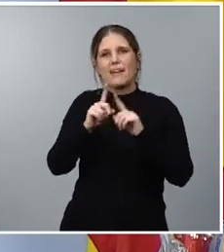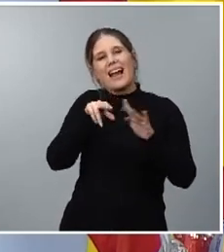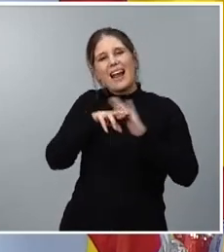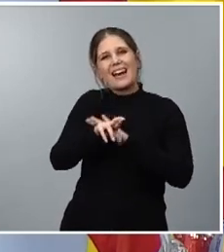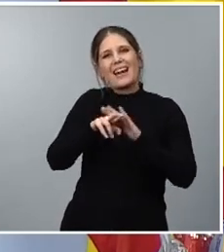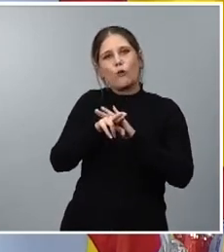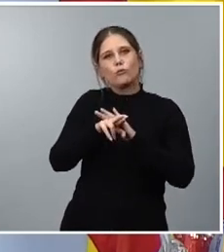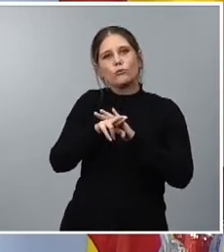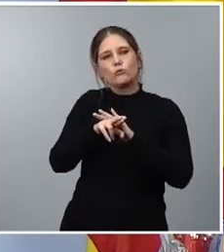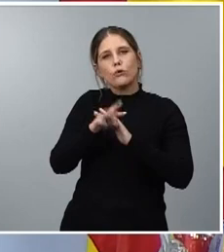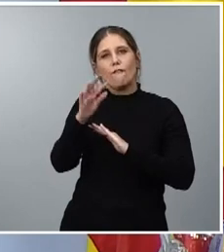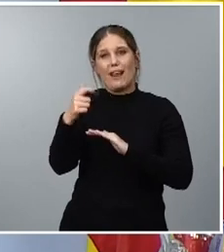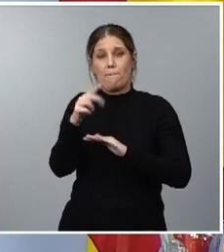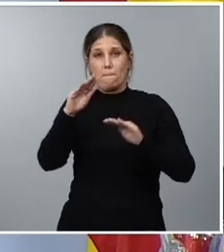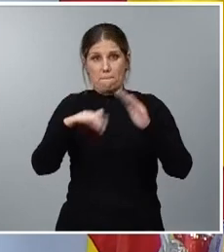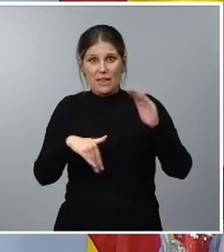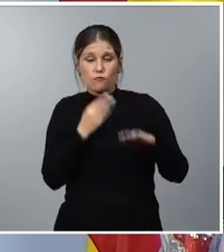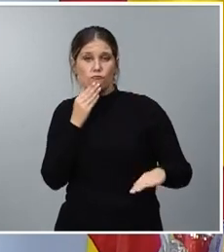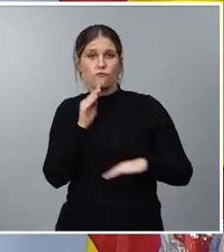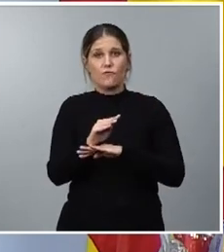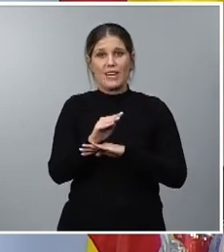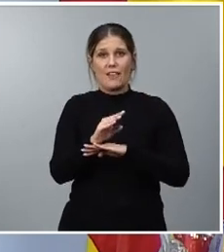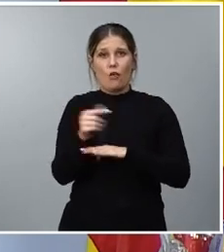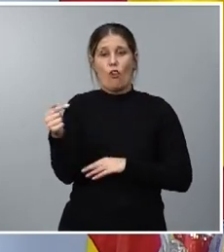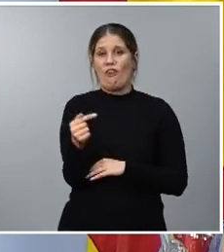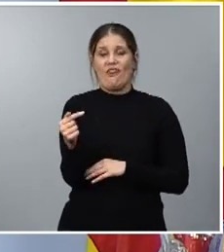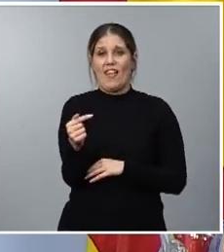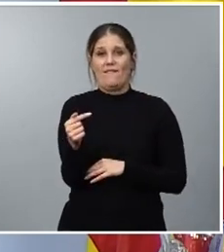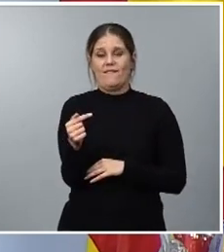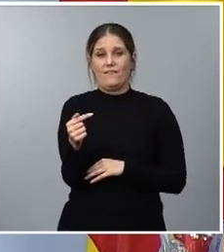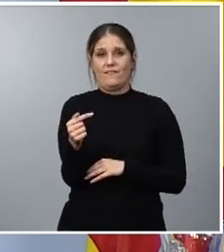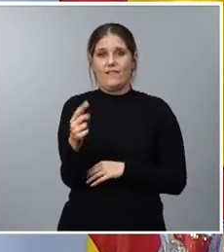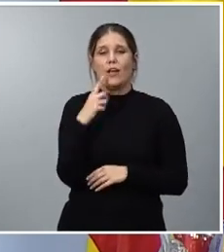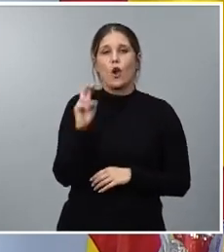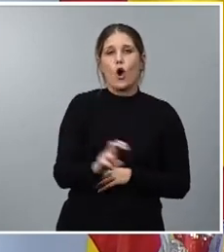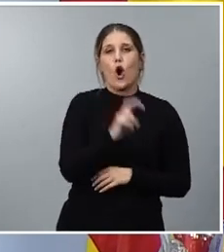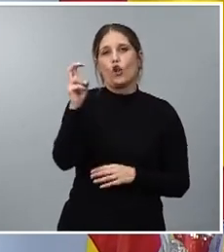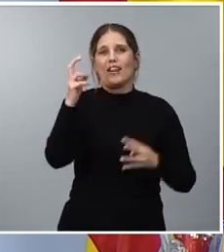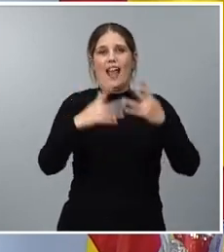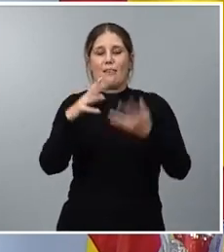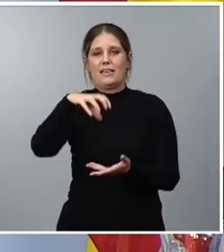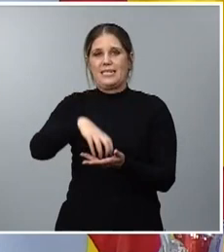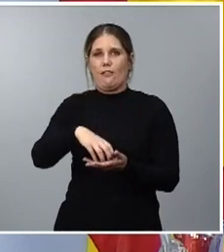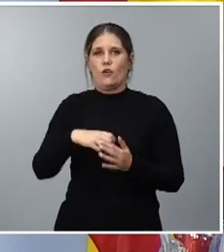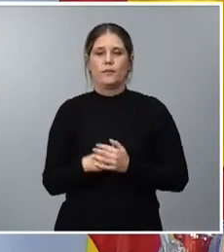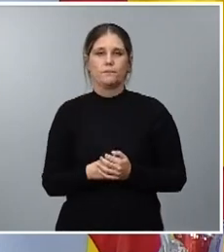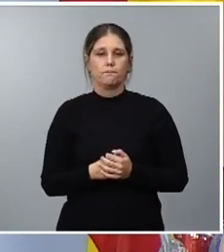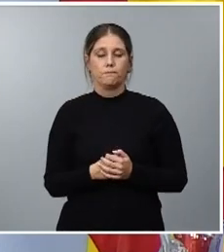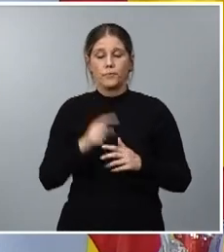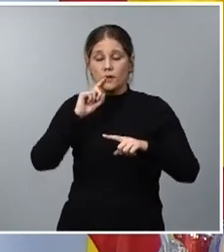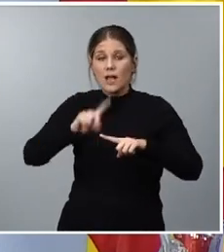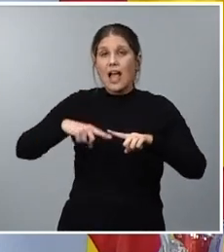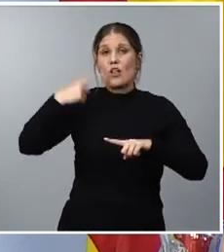de FLA por tanto de financiación al déficit que experimentan otras administraciones para el año que viene